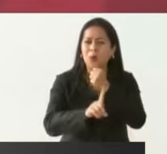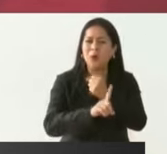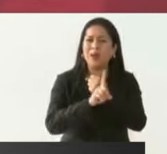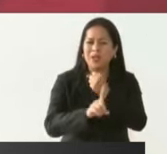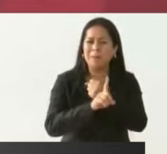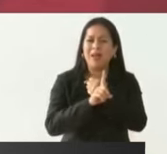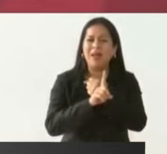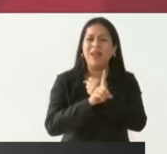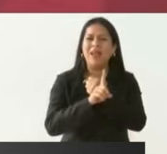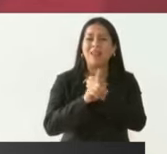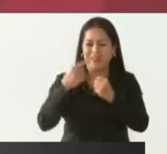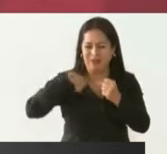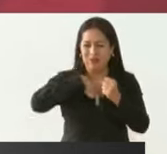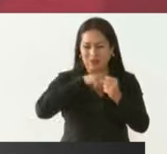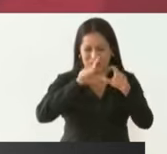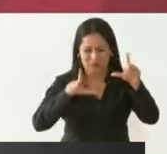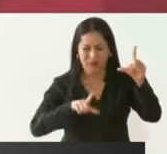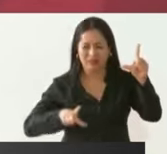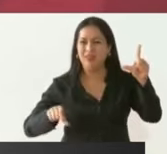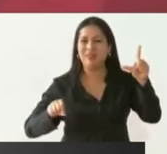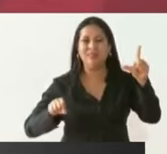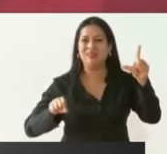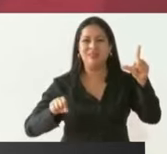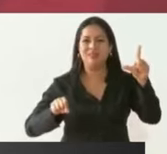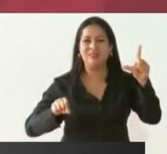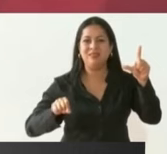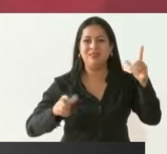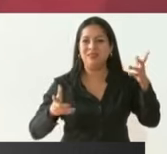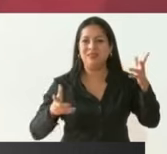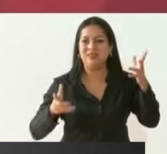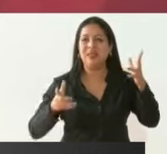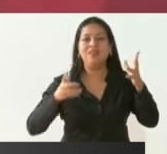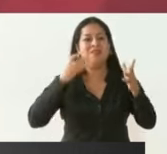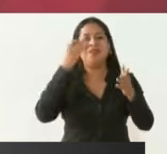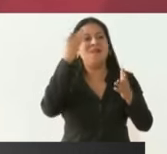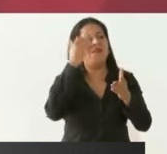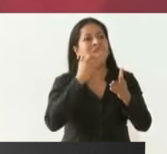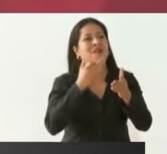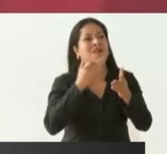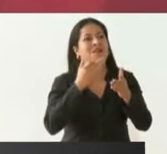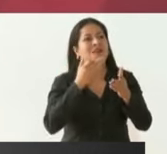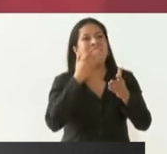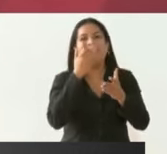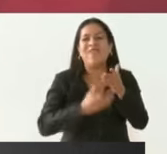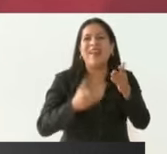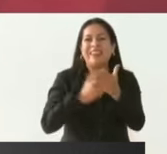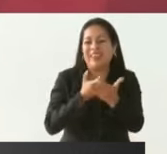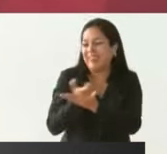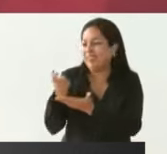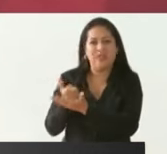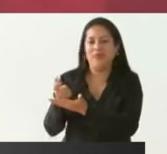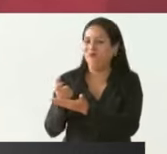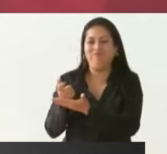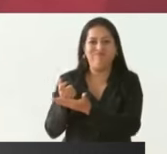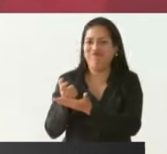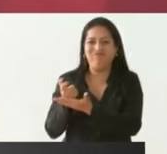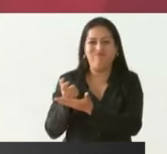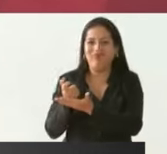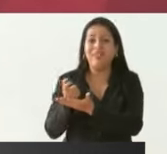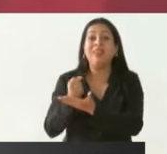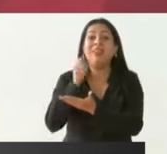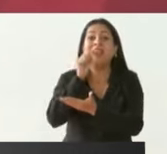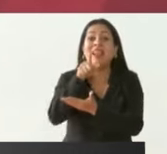de nuestro país, no era la falta de presupuesto, era